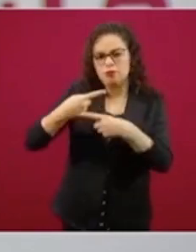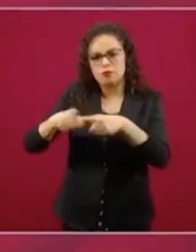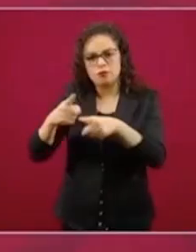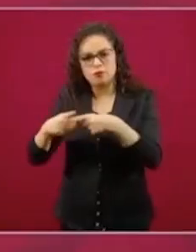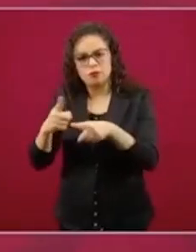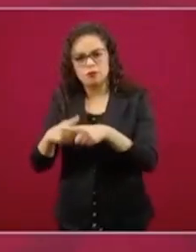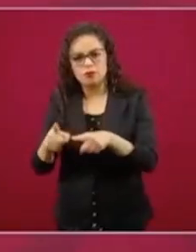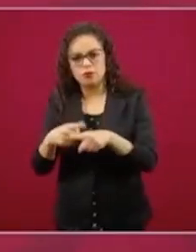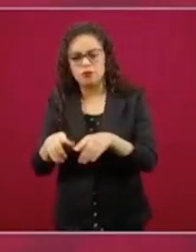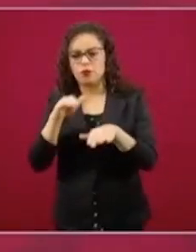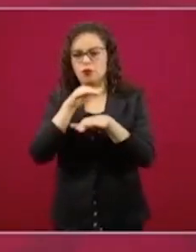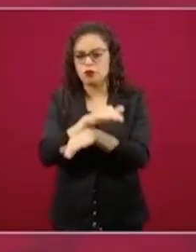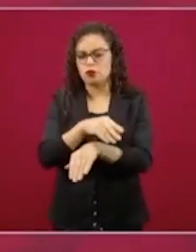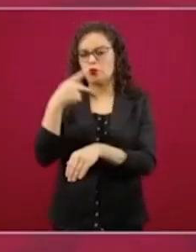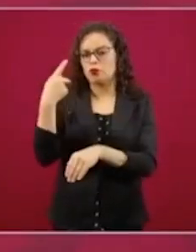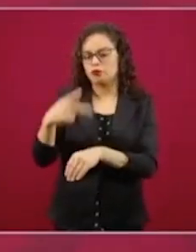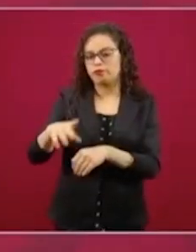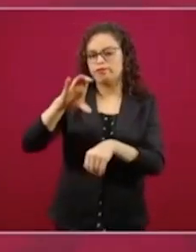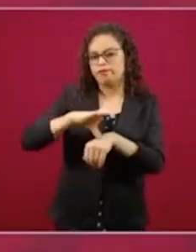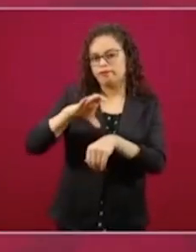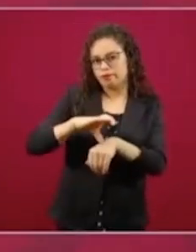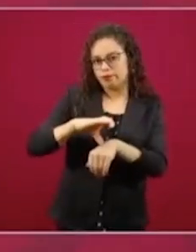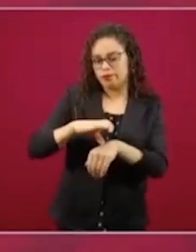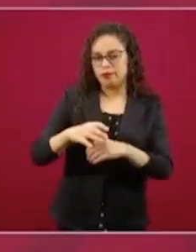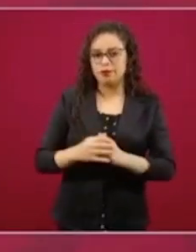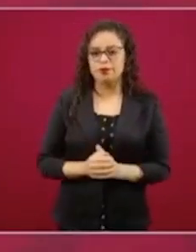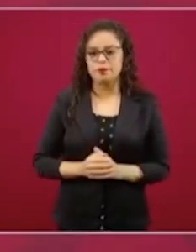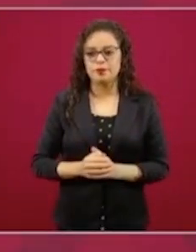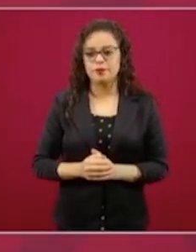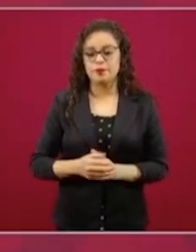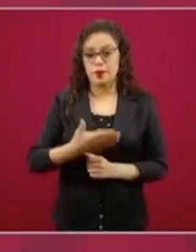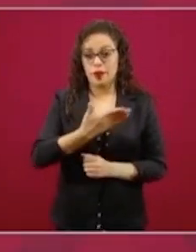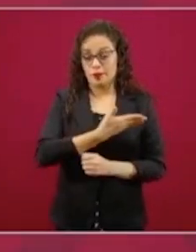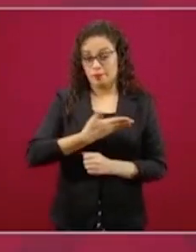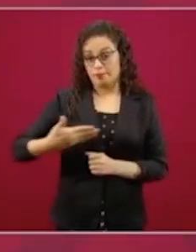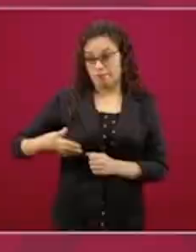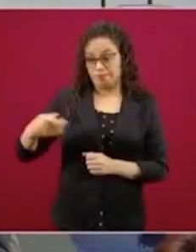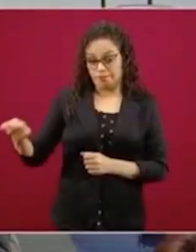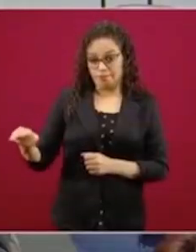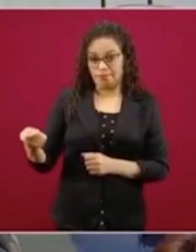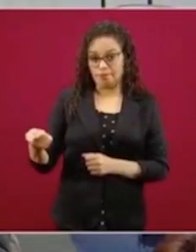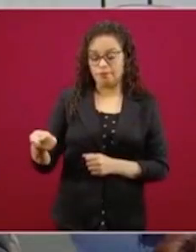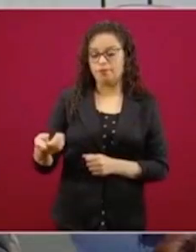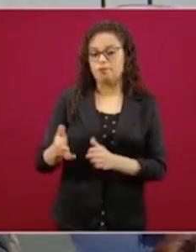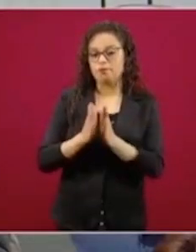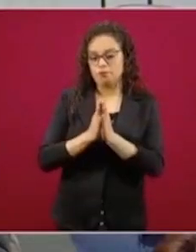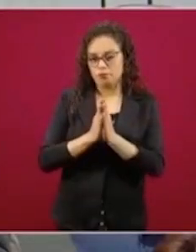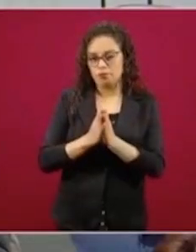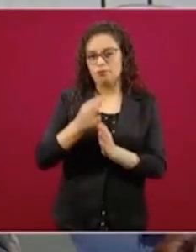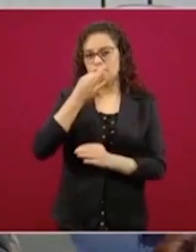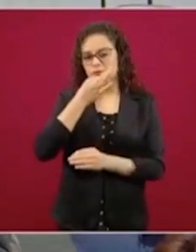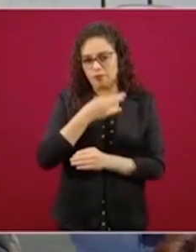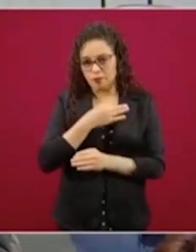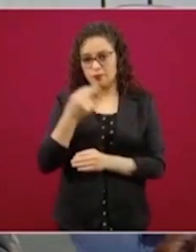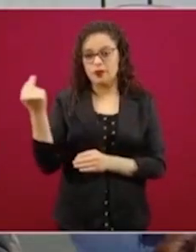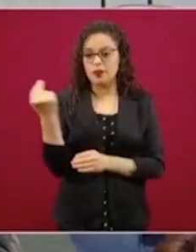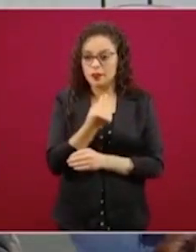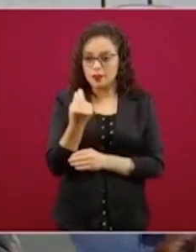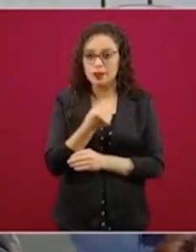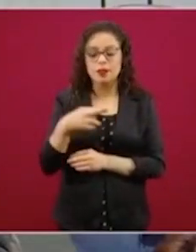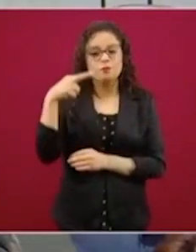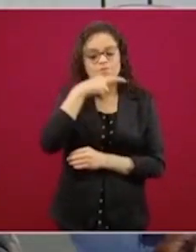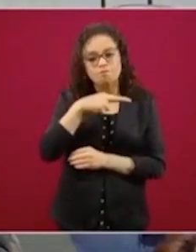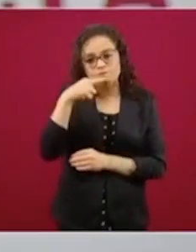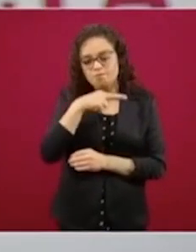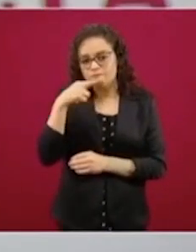clínicos. El presidente de la República nos pidió que aceleráramos el paso para que no llegáramos tarde a